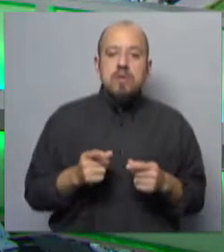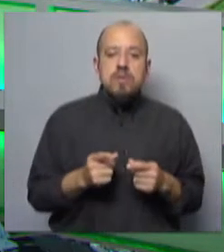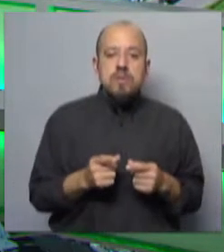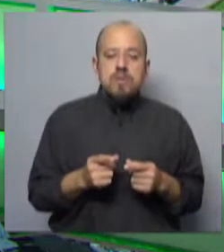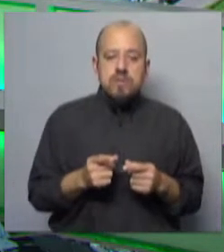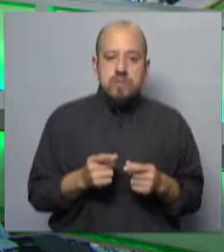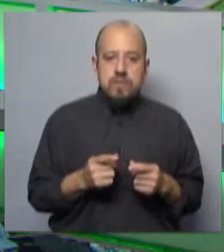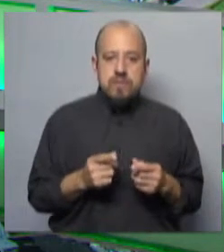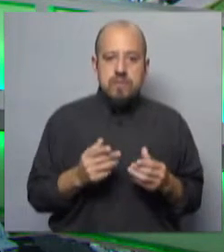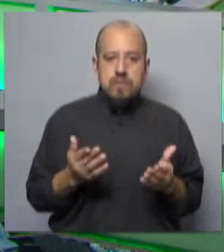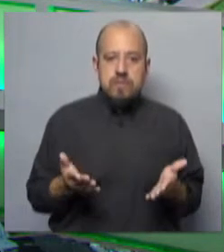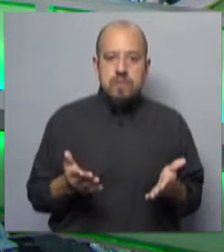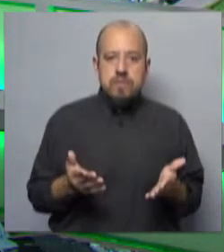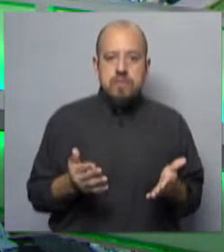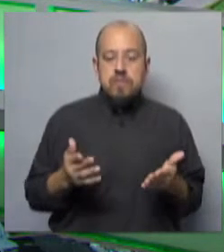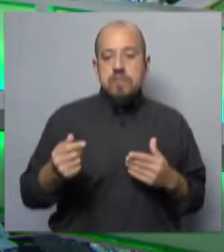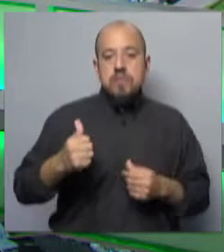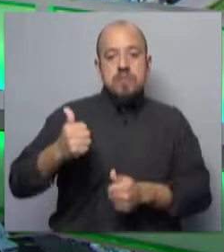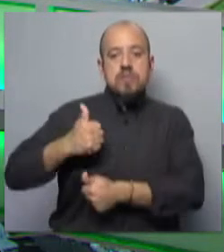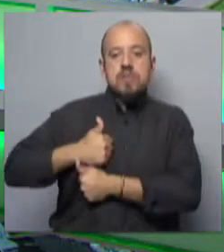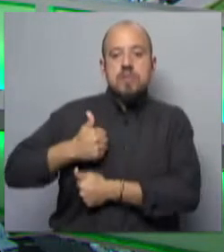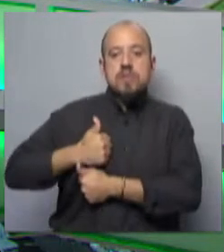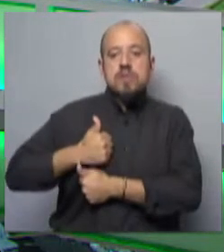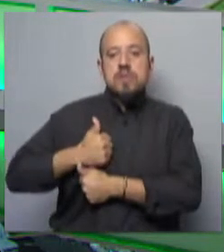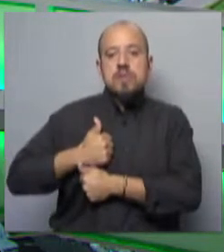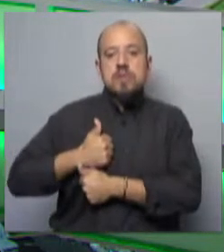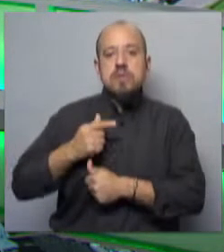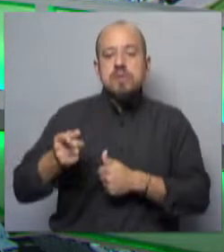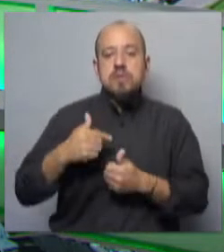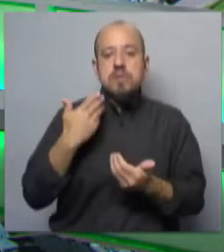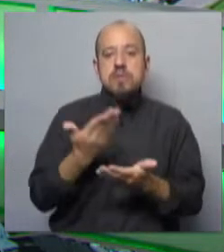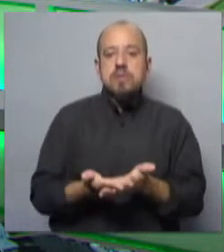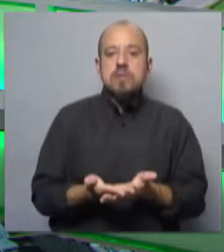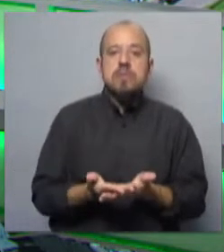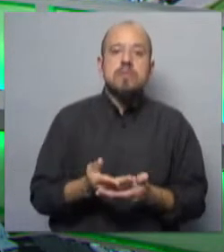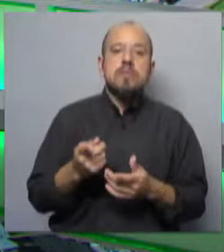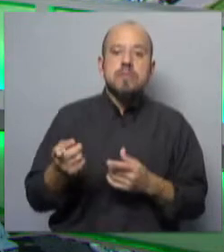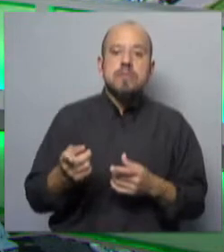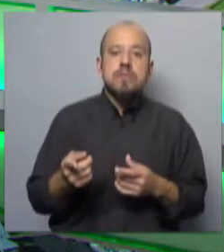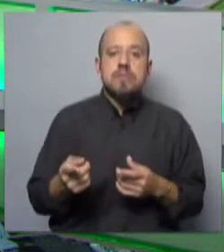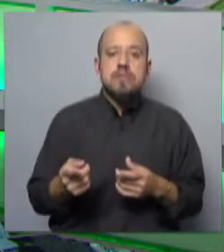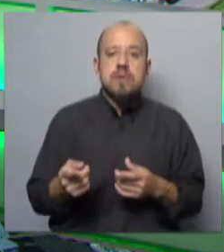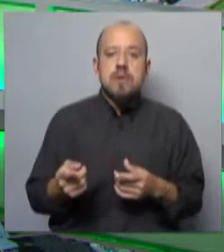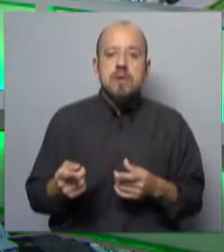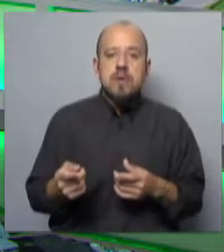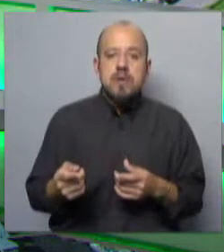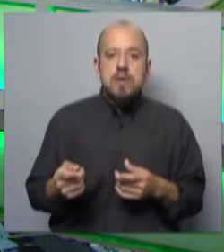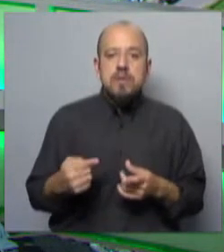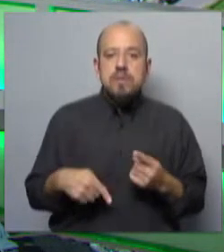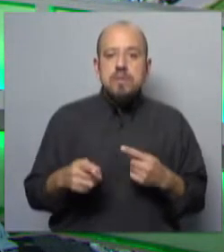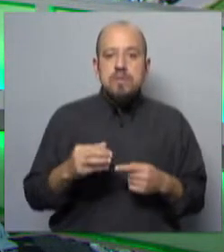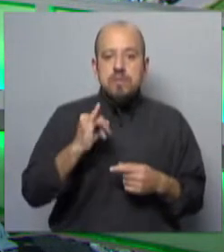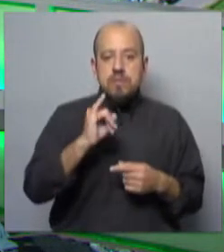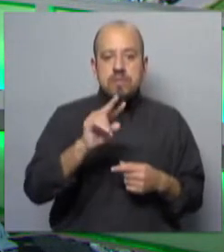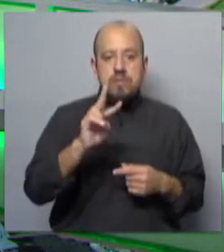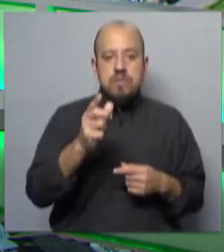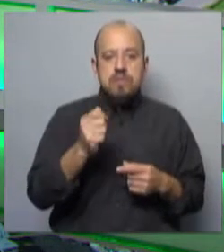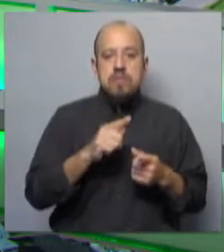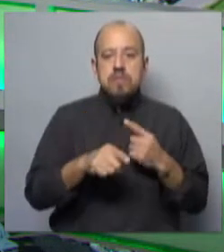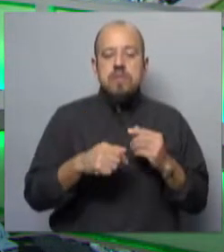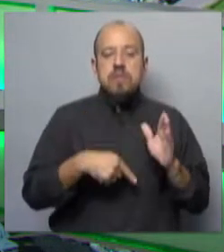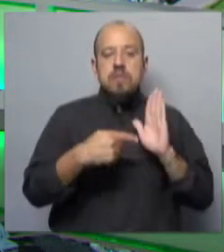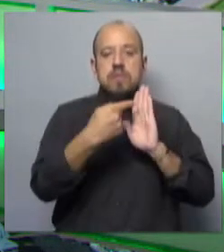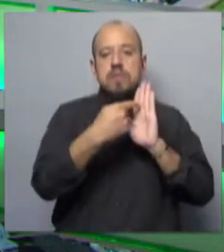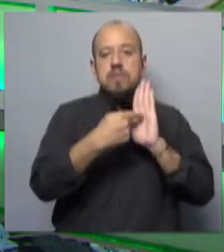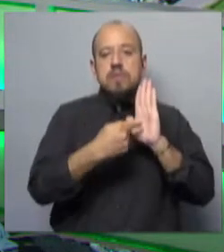Claramente aparece Cabildo Abierto con una serie de propuestas vinculadas al IVA, que termina en la minuta de